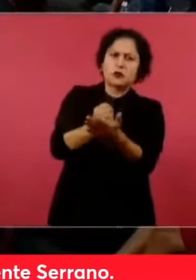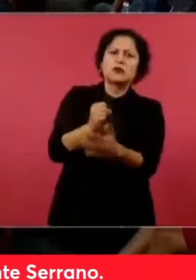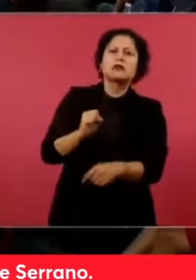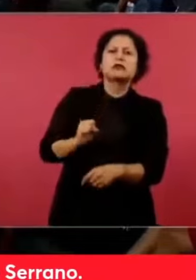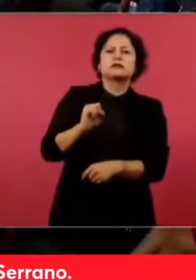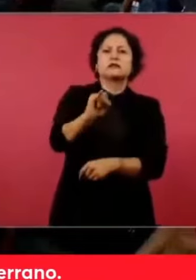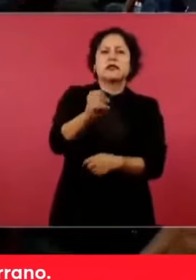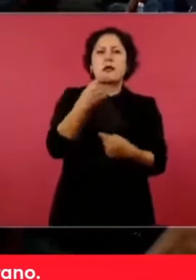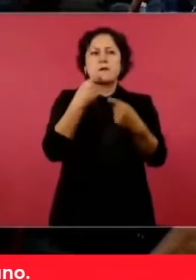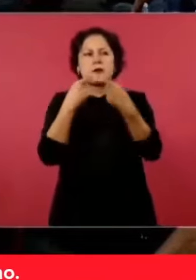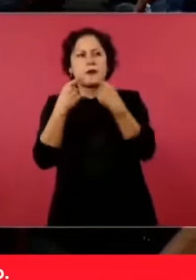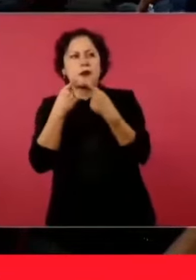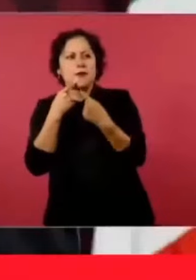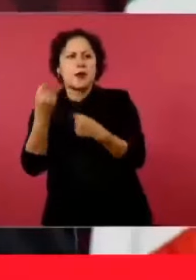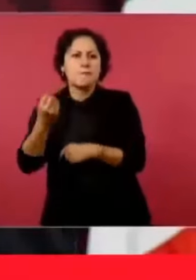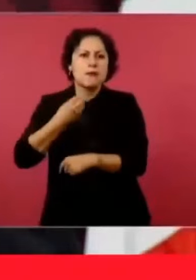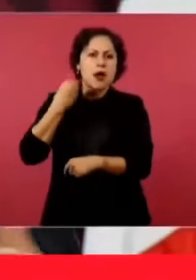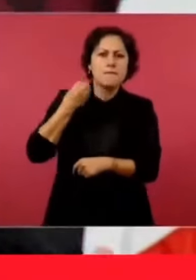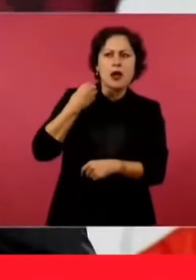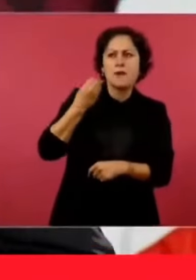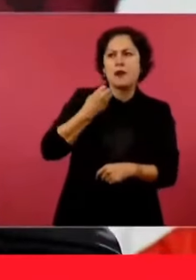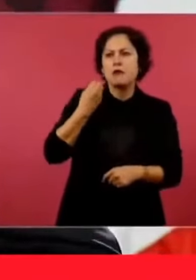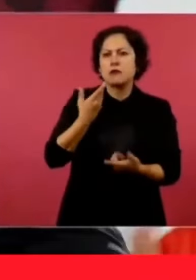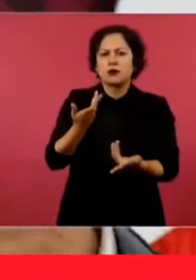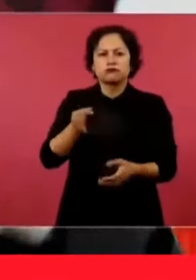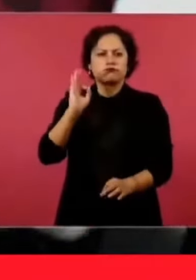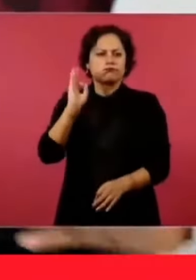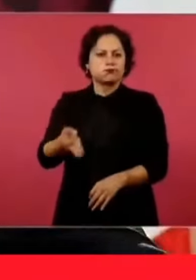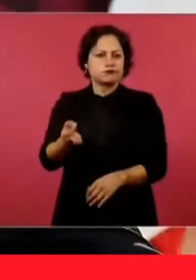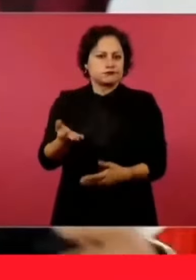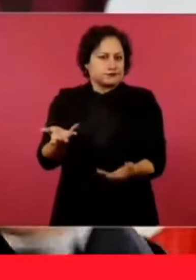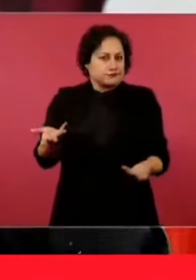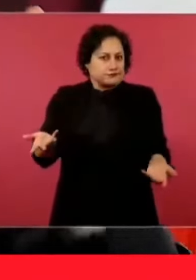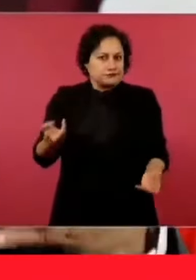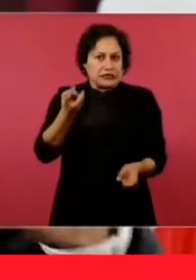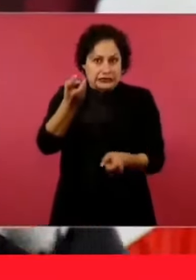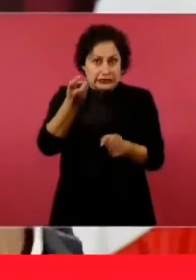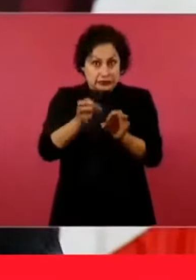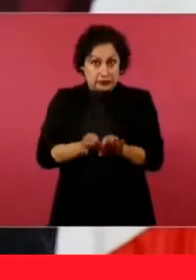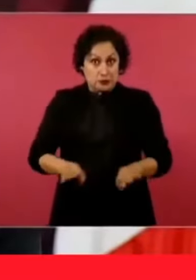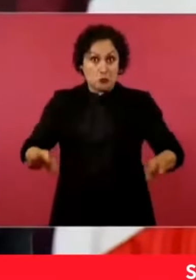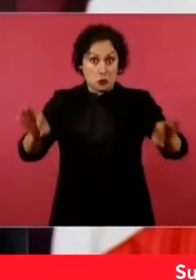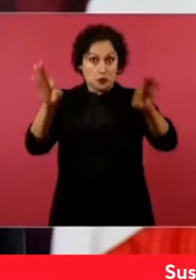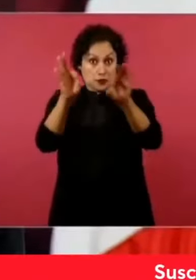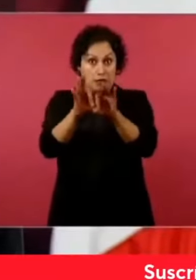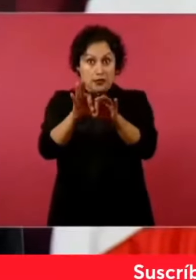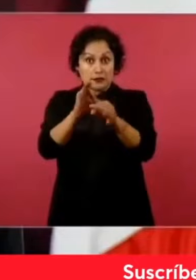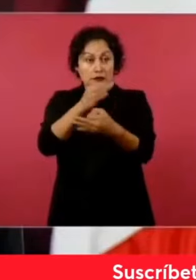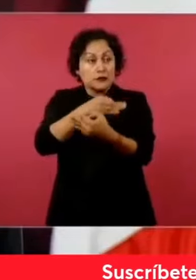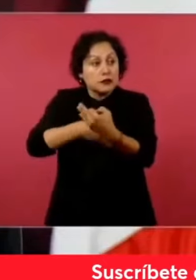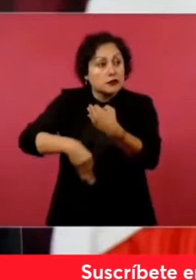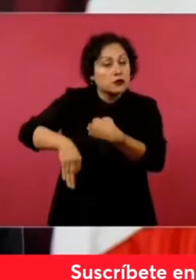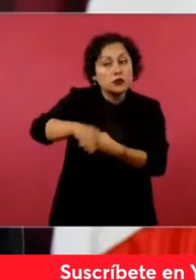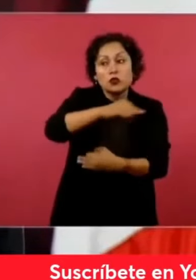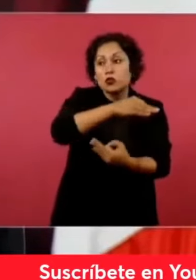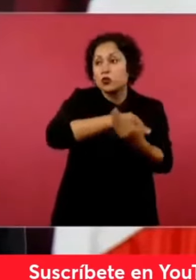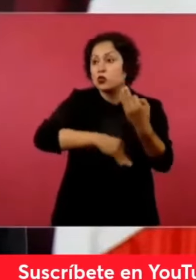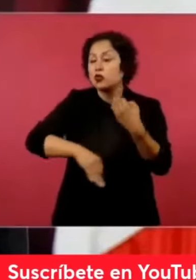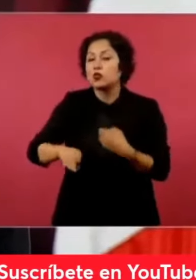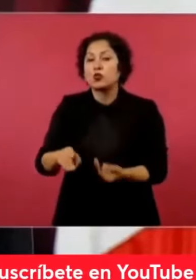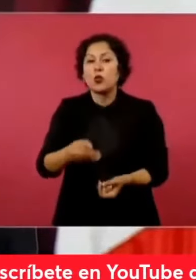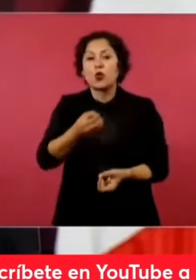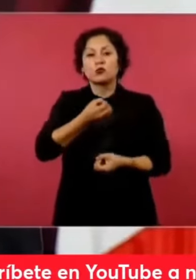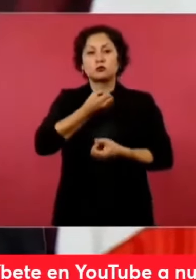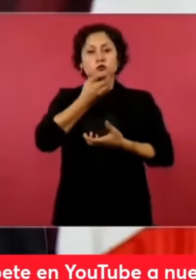consulta. Y eso es importante, que todo mundo opine, que nadie se